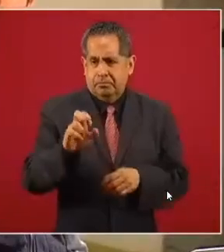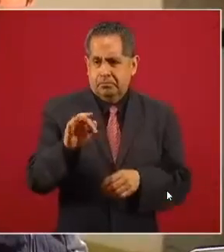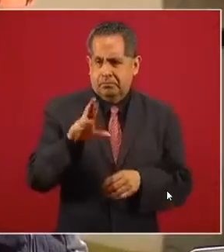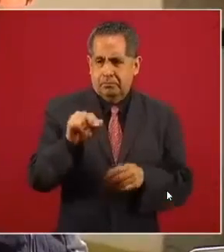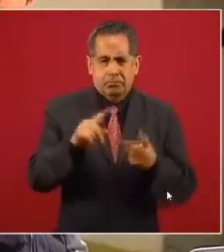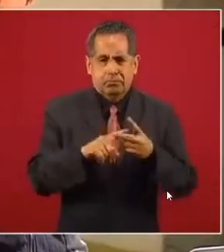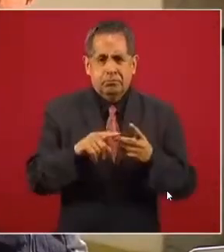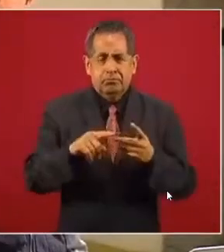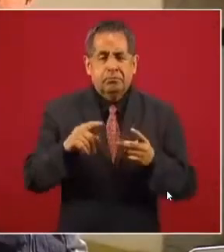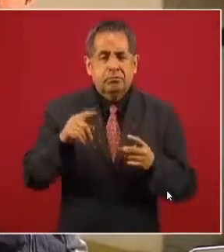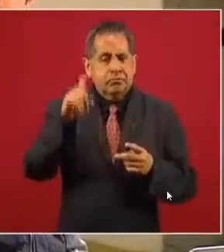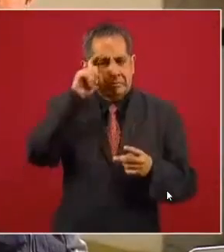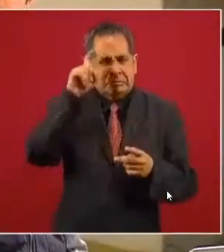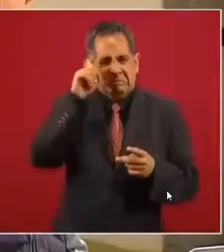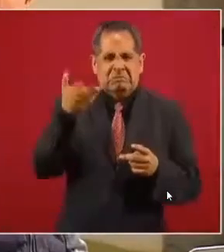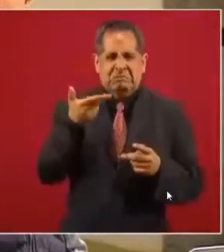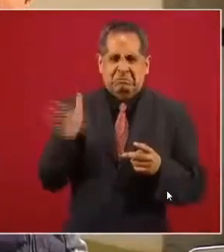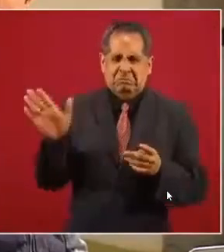López-Gatell,